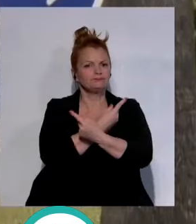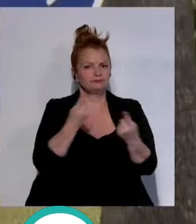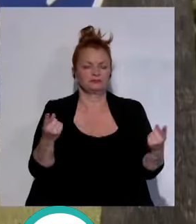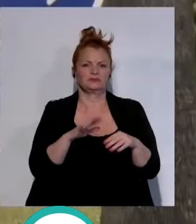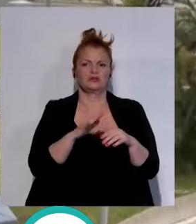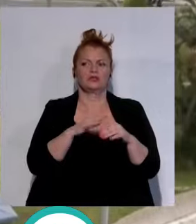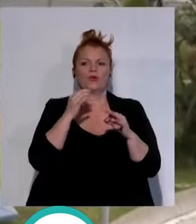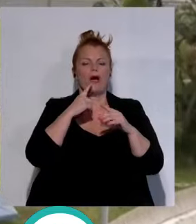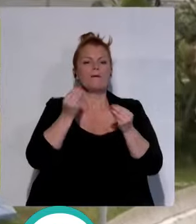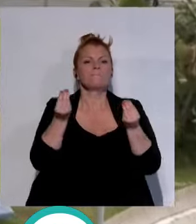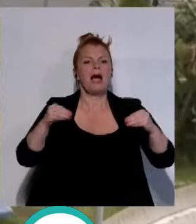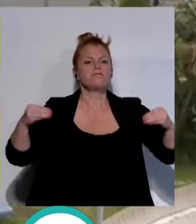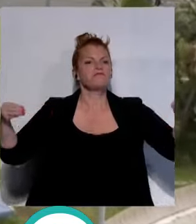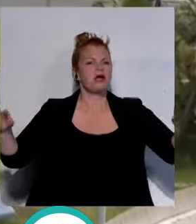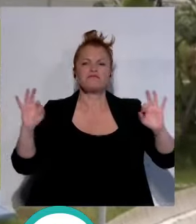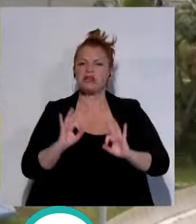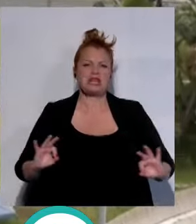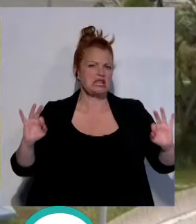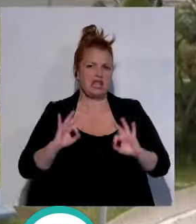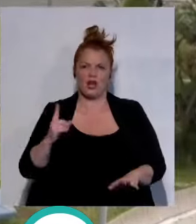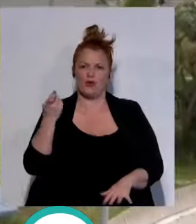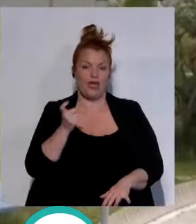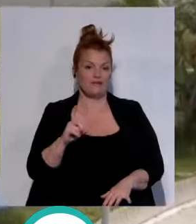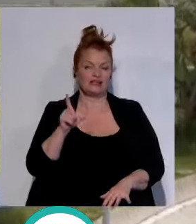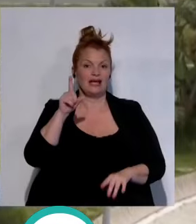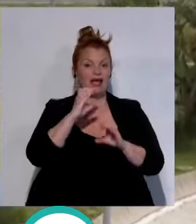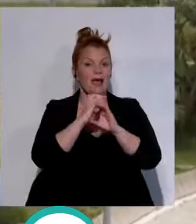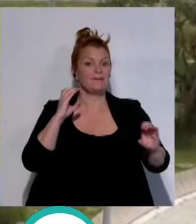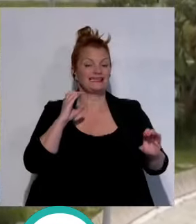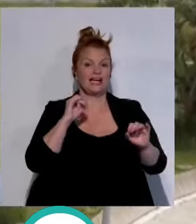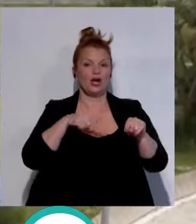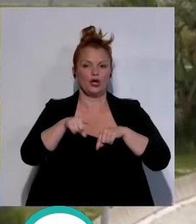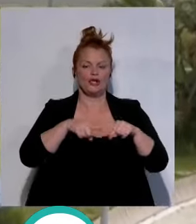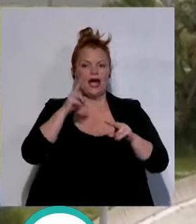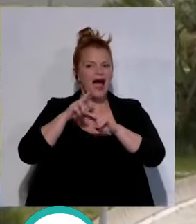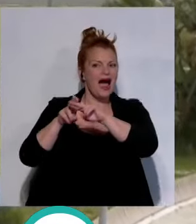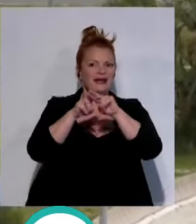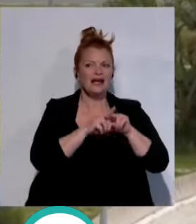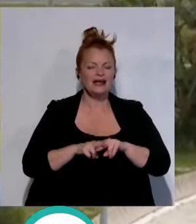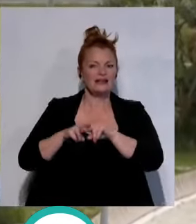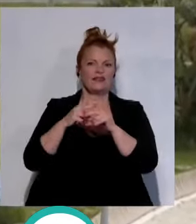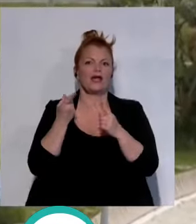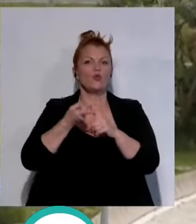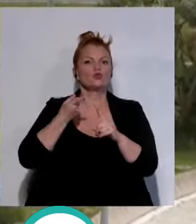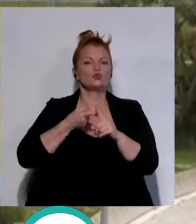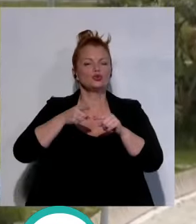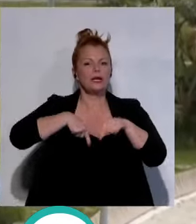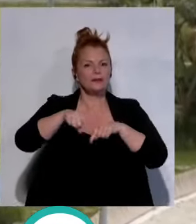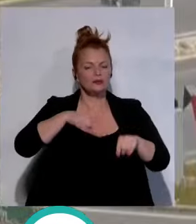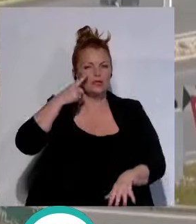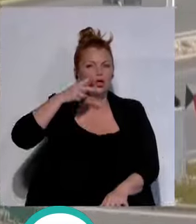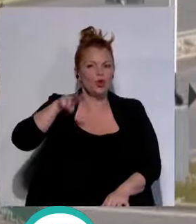no se prevén refuerzos en las expediciones aunque desde el consorcio se analiza diariamente el uso de los transportes y se